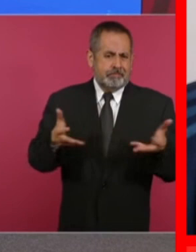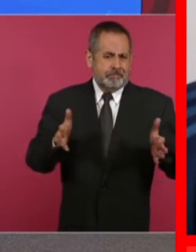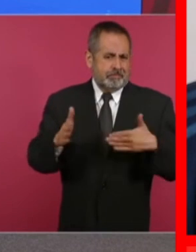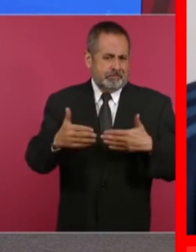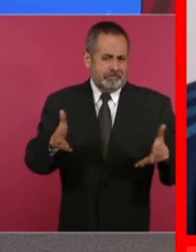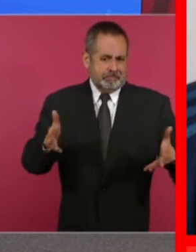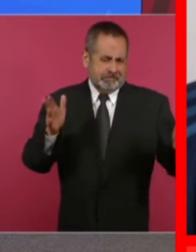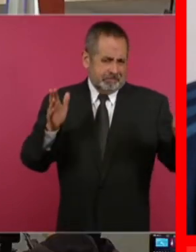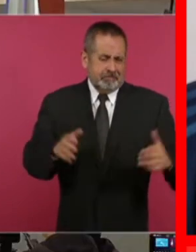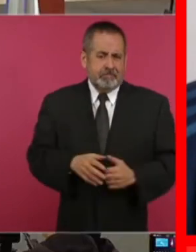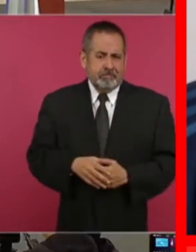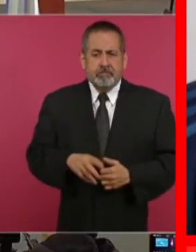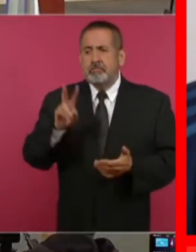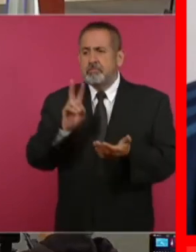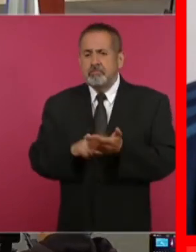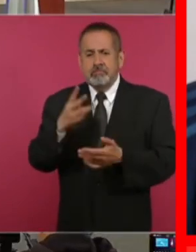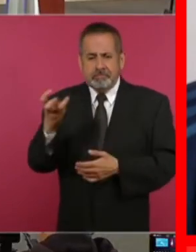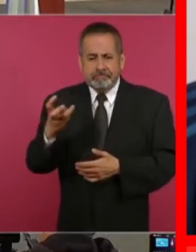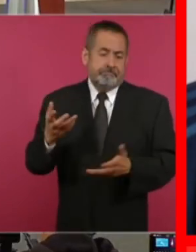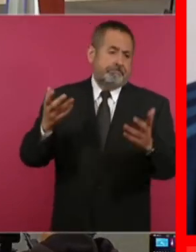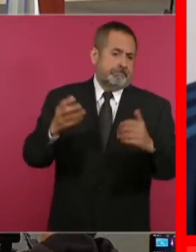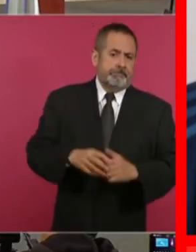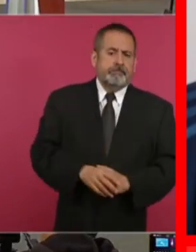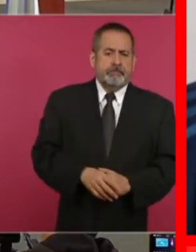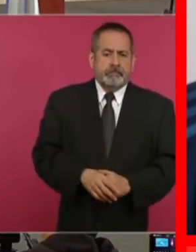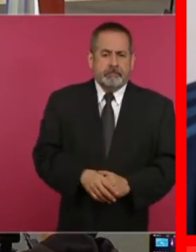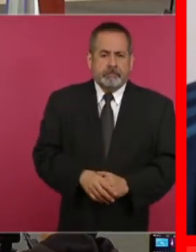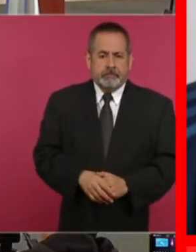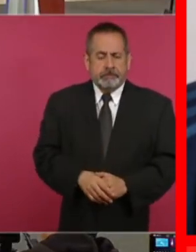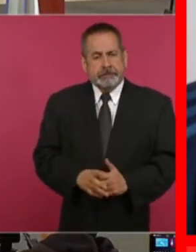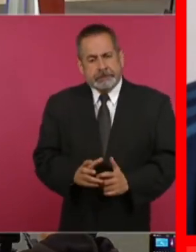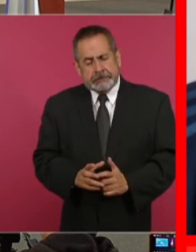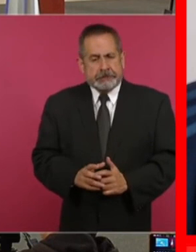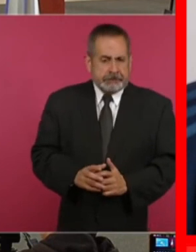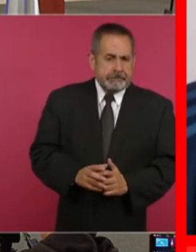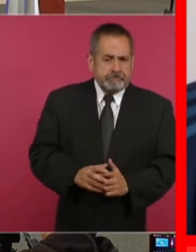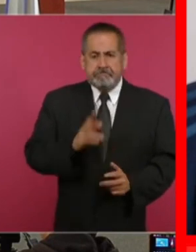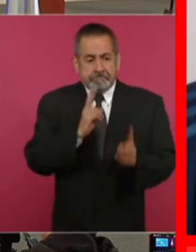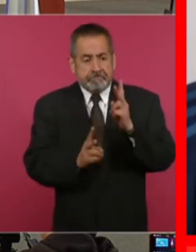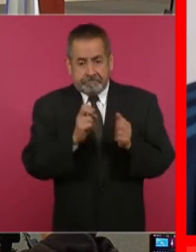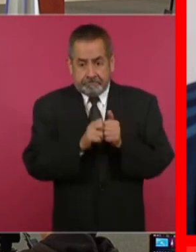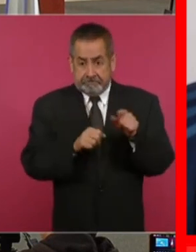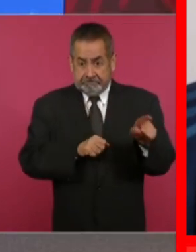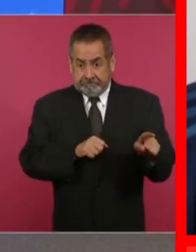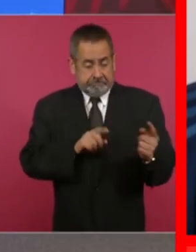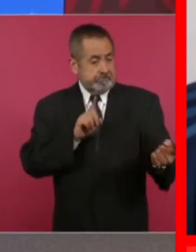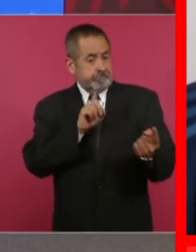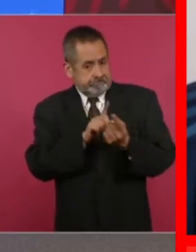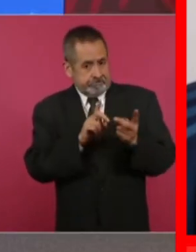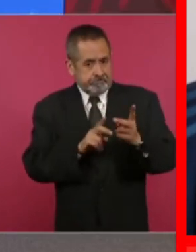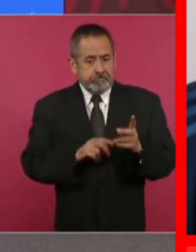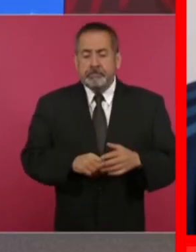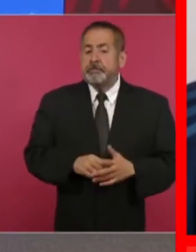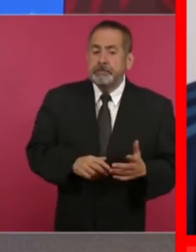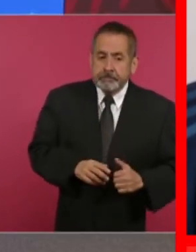dos mil trescientas. Entonces, hablo con él y